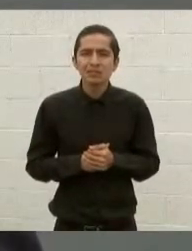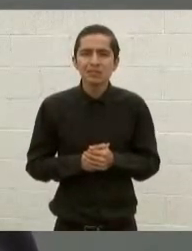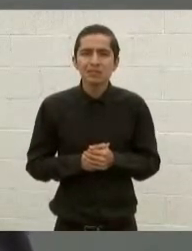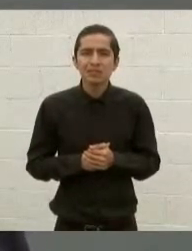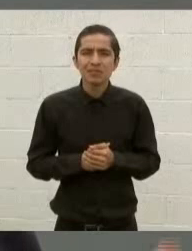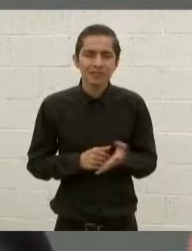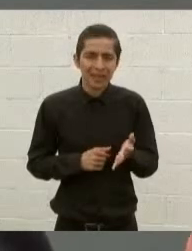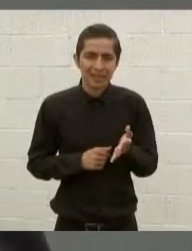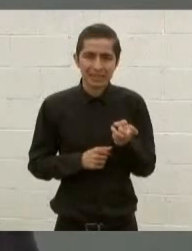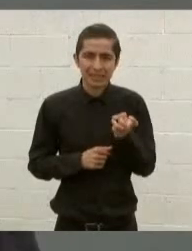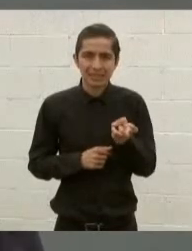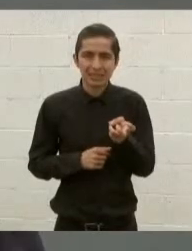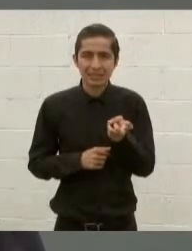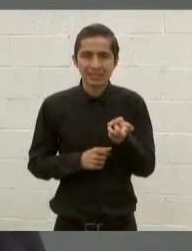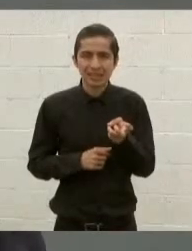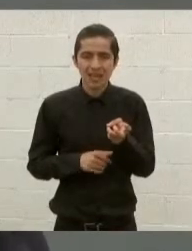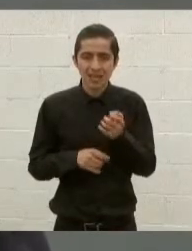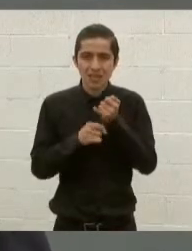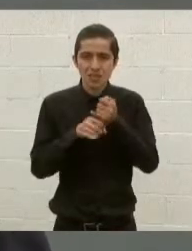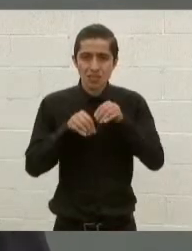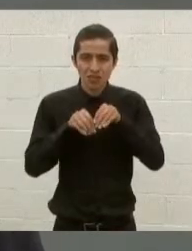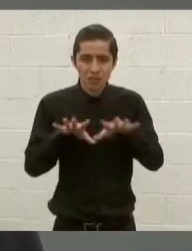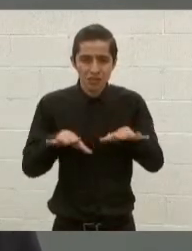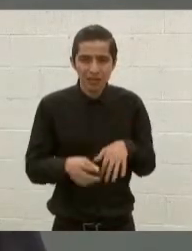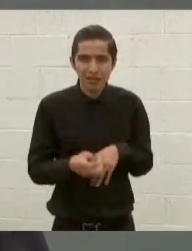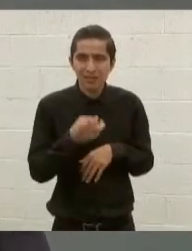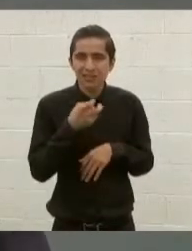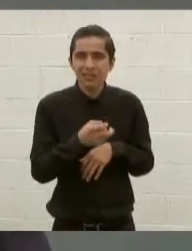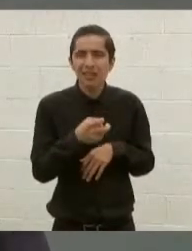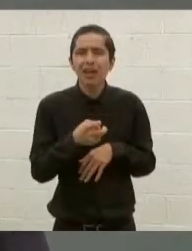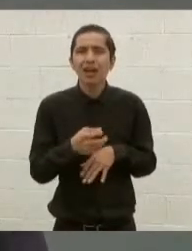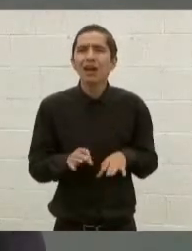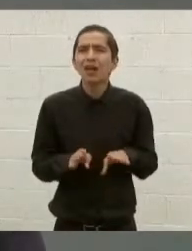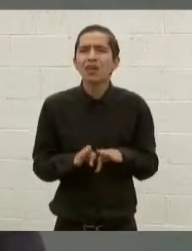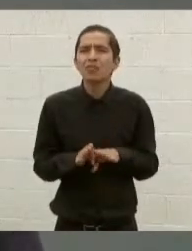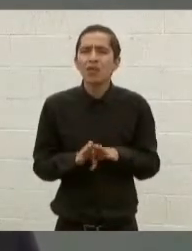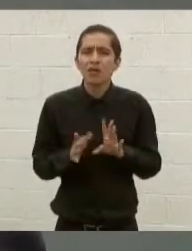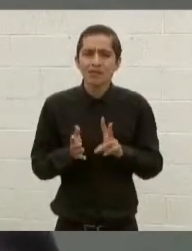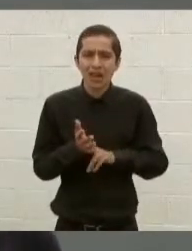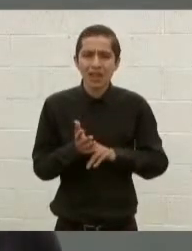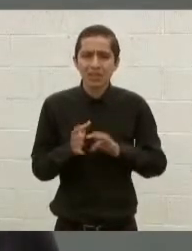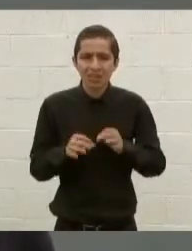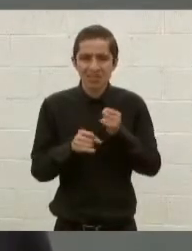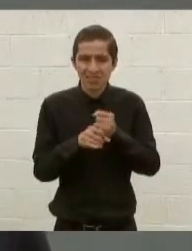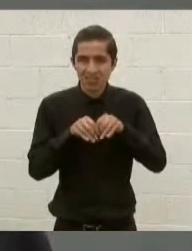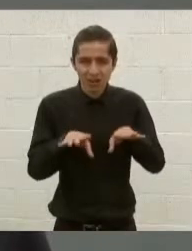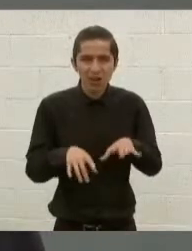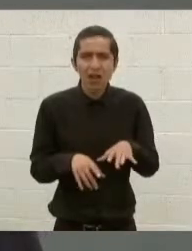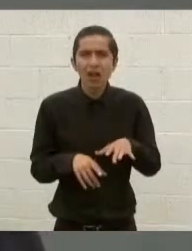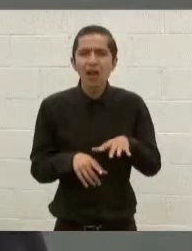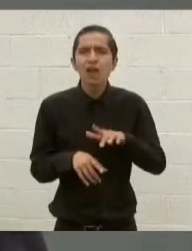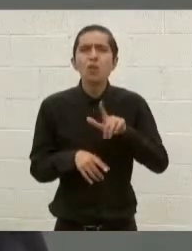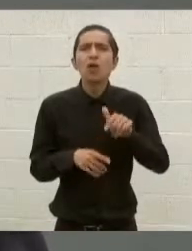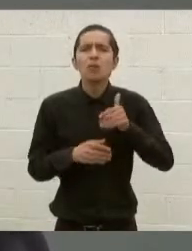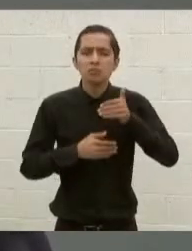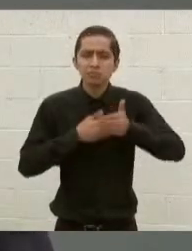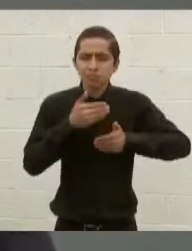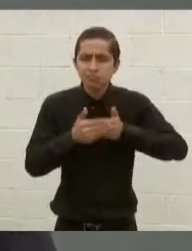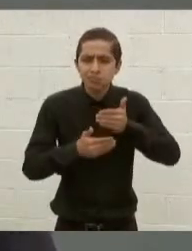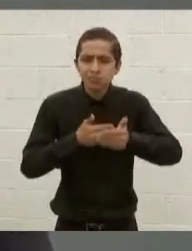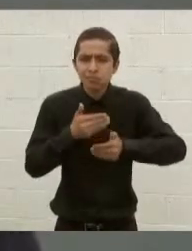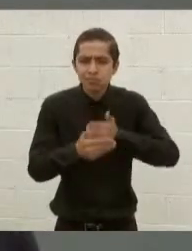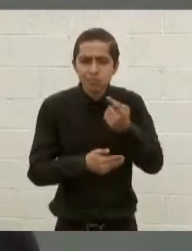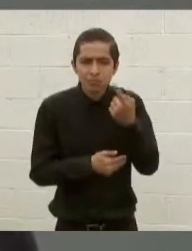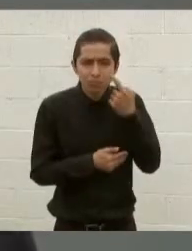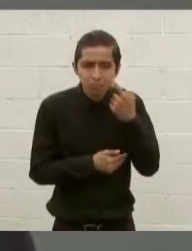de esa información, a la validez de esa información y sobre la marcha se va evaluando la